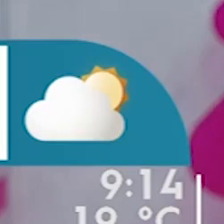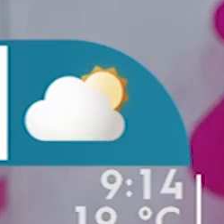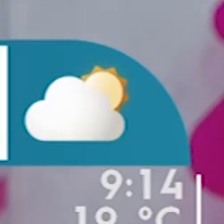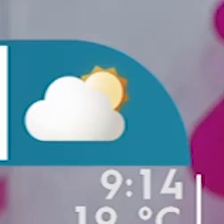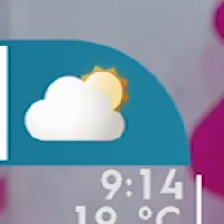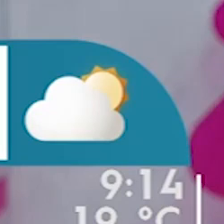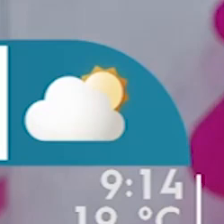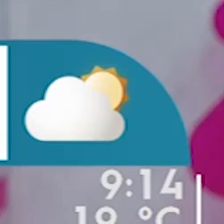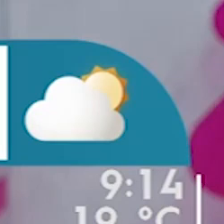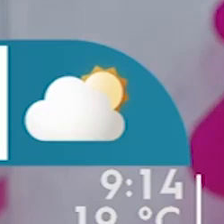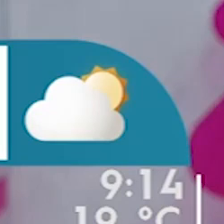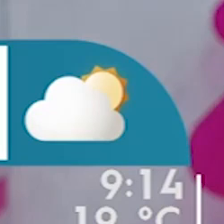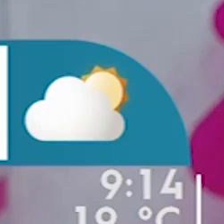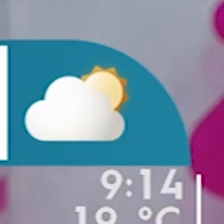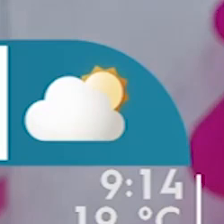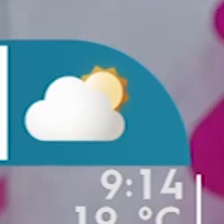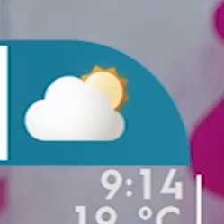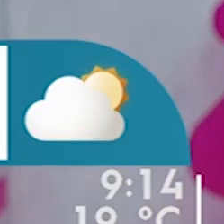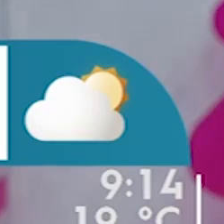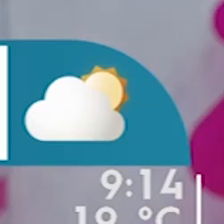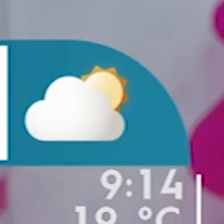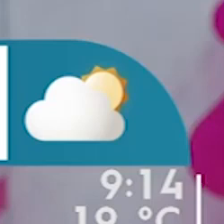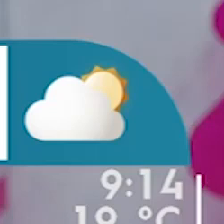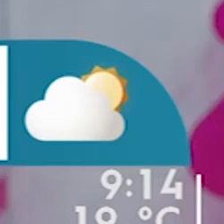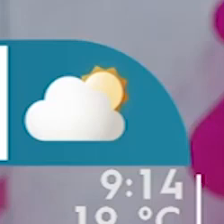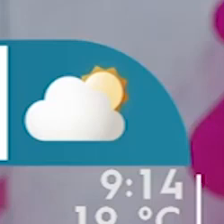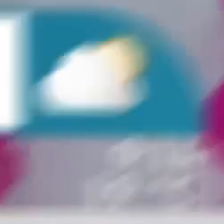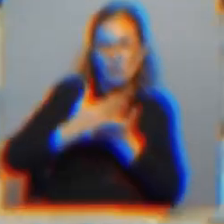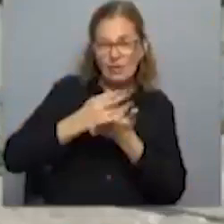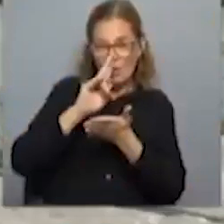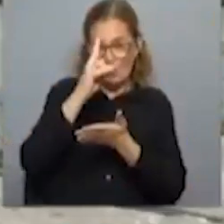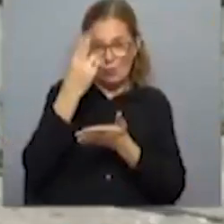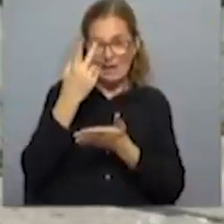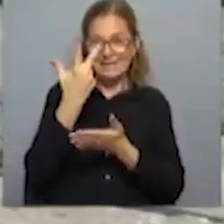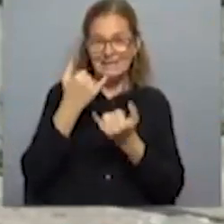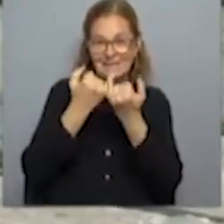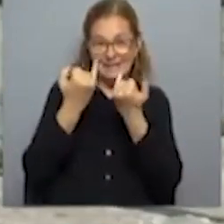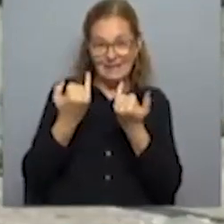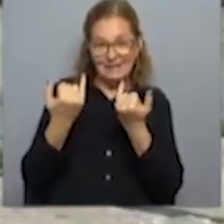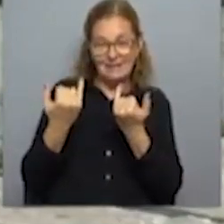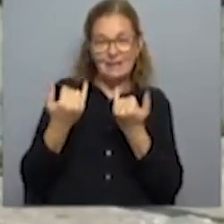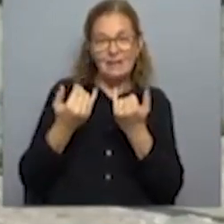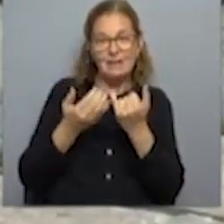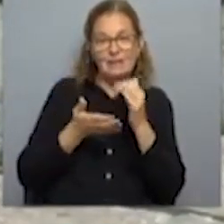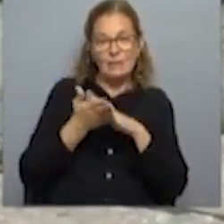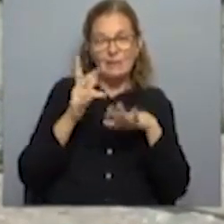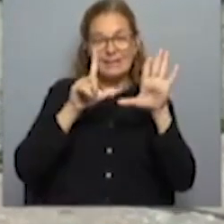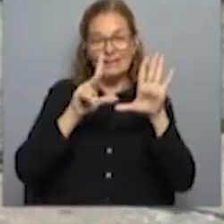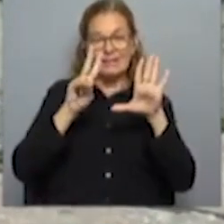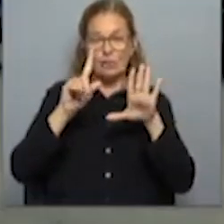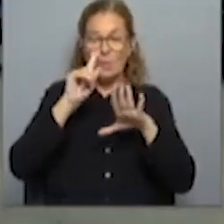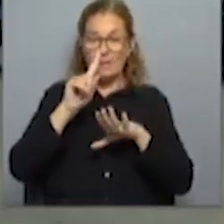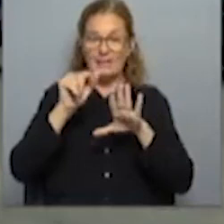entorno del 80%, 75%. O sea que parece que vamos a tener una muy buena semana. En tres días, egresaron del país 72